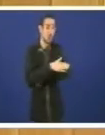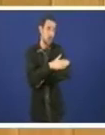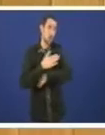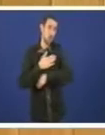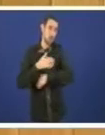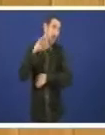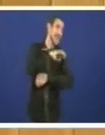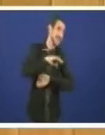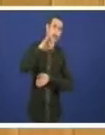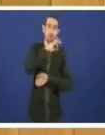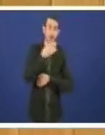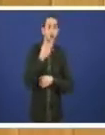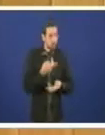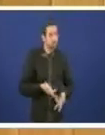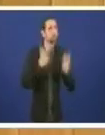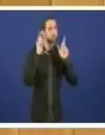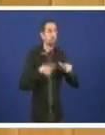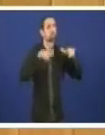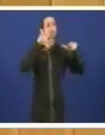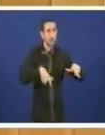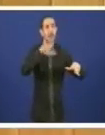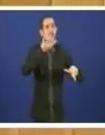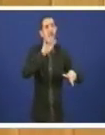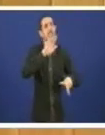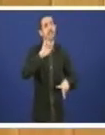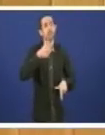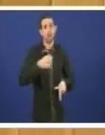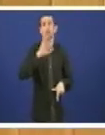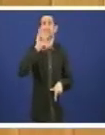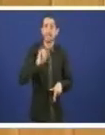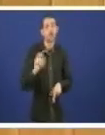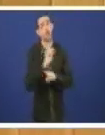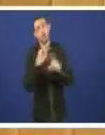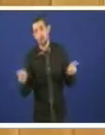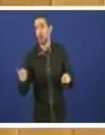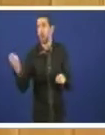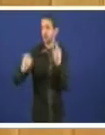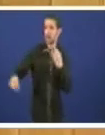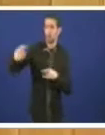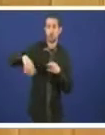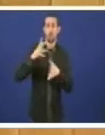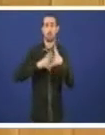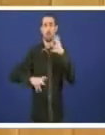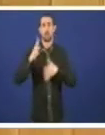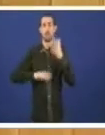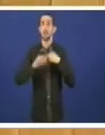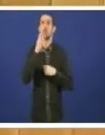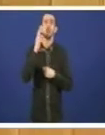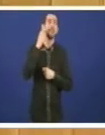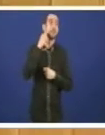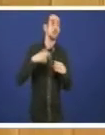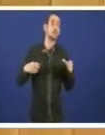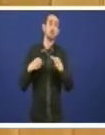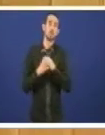ubicación no irixo sí ou non que teñen que recuar non por mérito de ningún cargo político do Partido